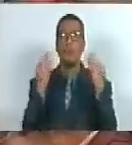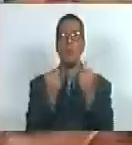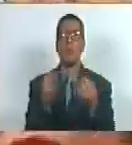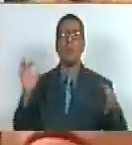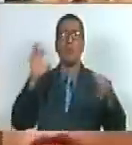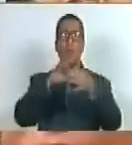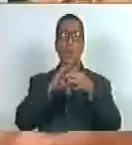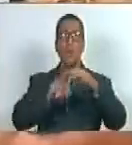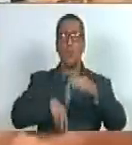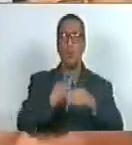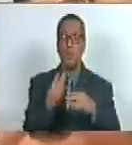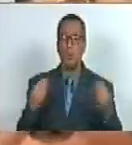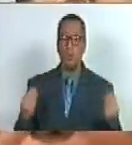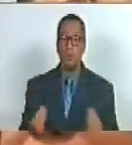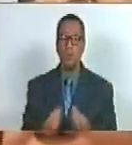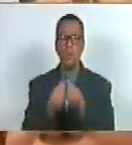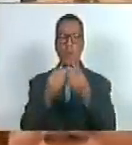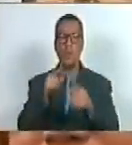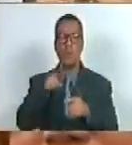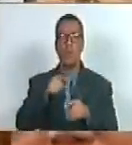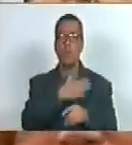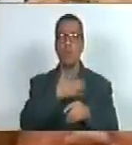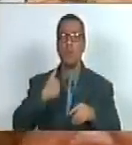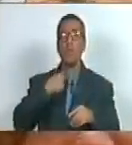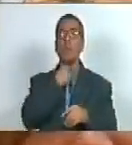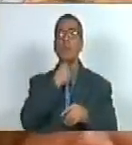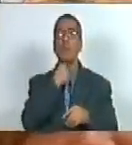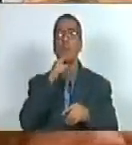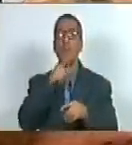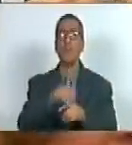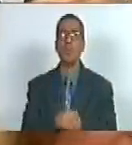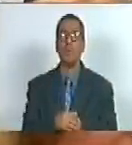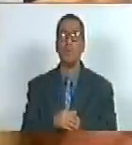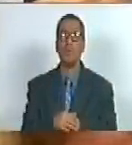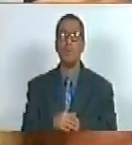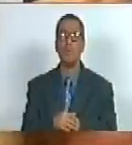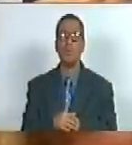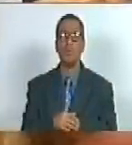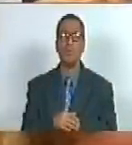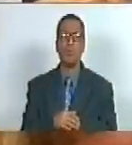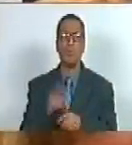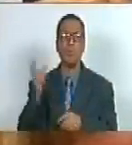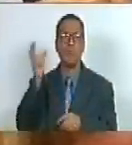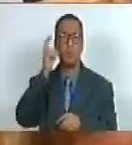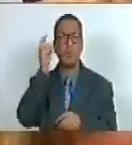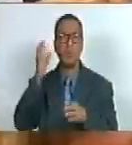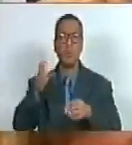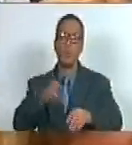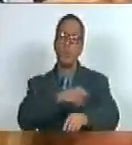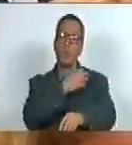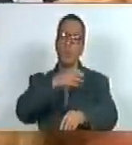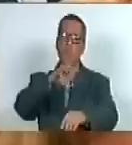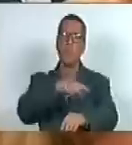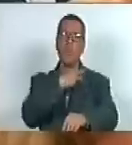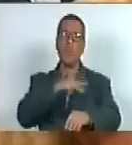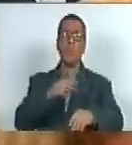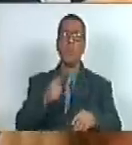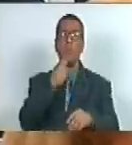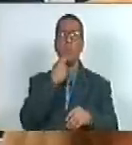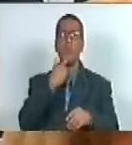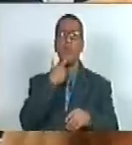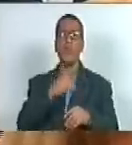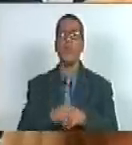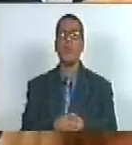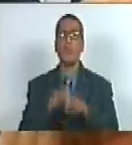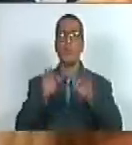unimos para superarla a quienes nos gusta la salsa escuchamos canciones y hay una muy hermosa que